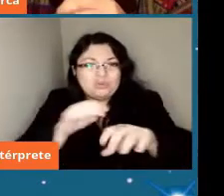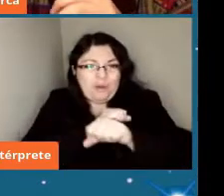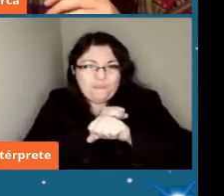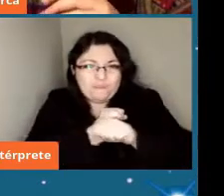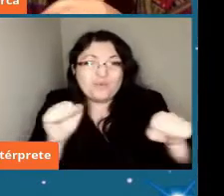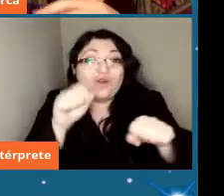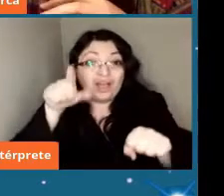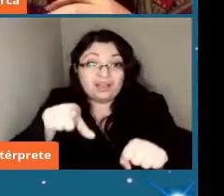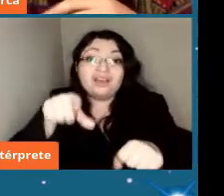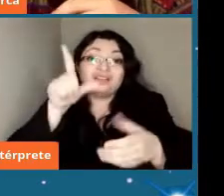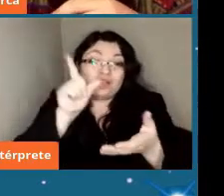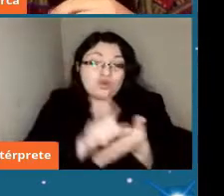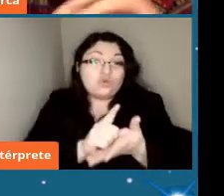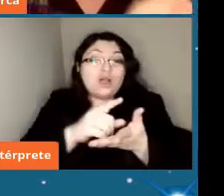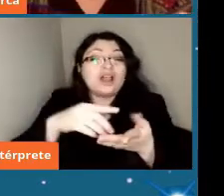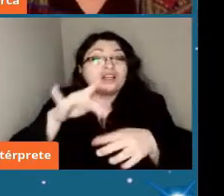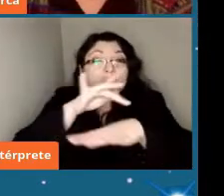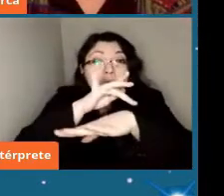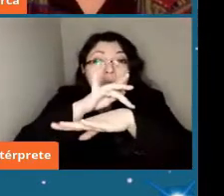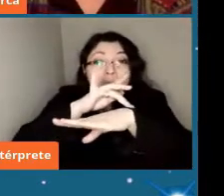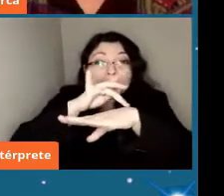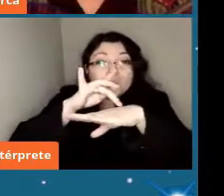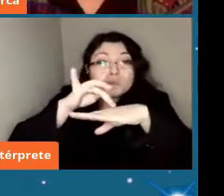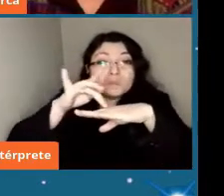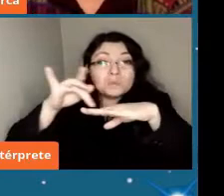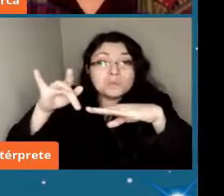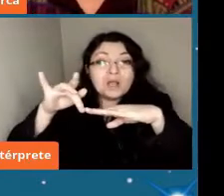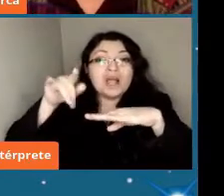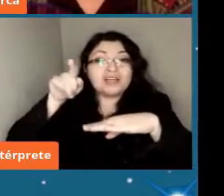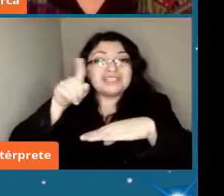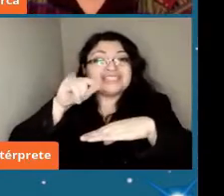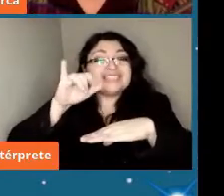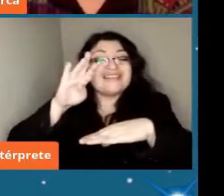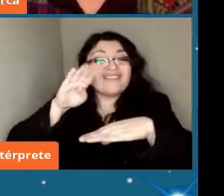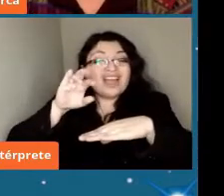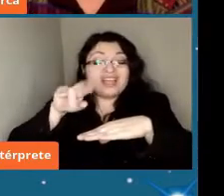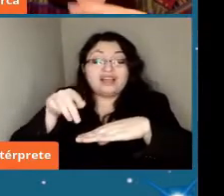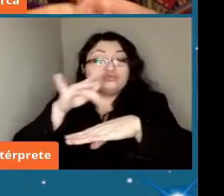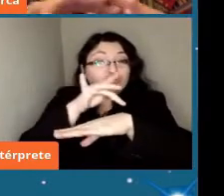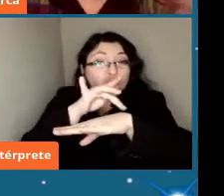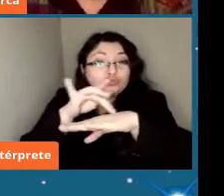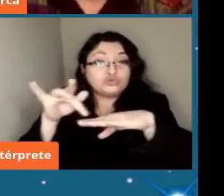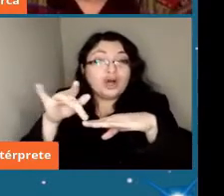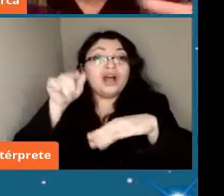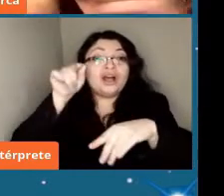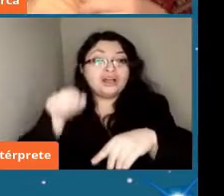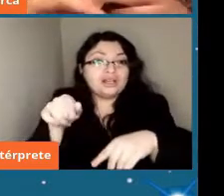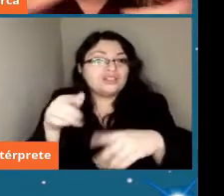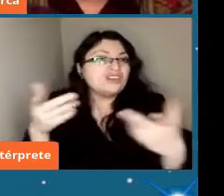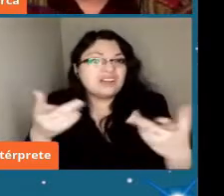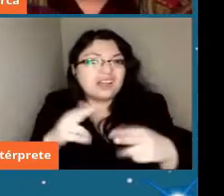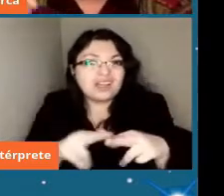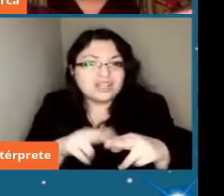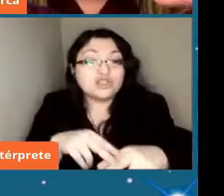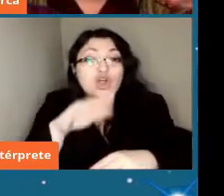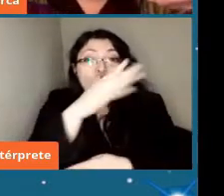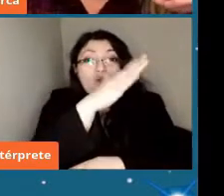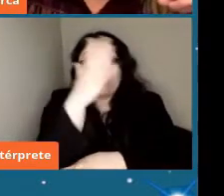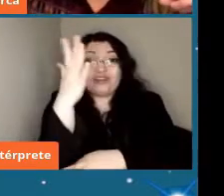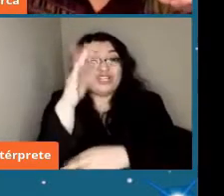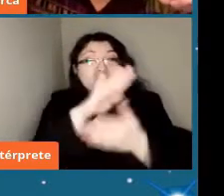fue en un lugar bastante despoblado en Siberia que generó entonces que todos los árboles cayeran